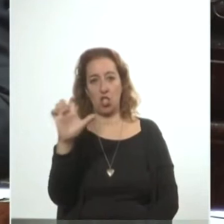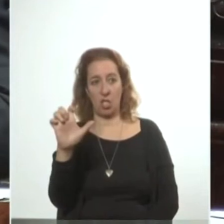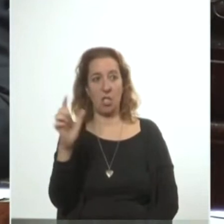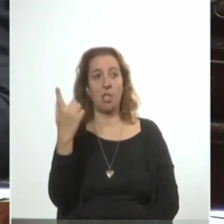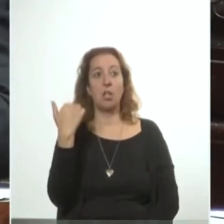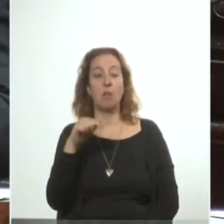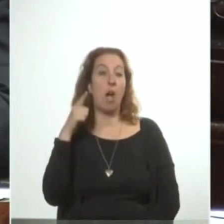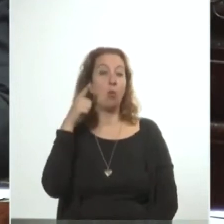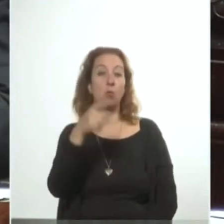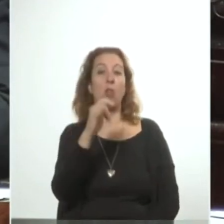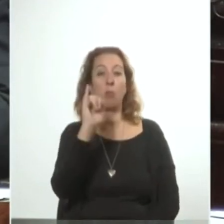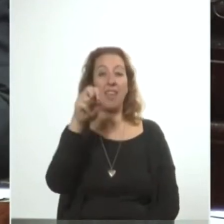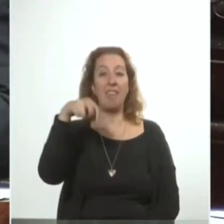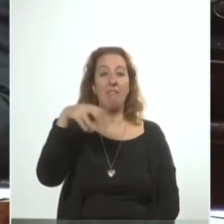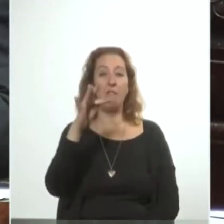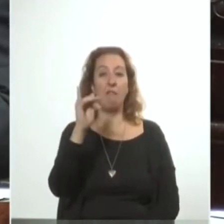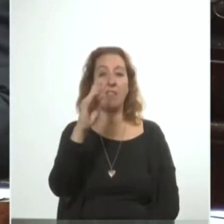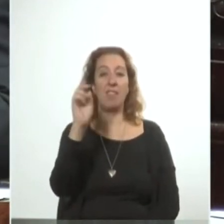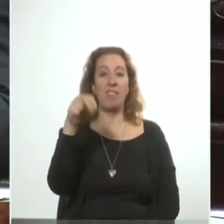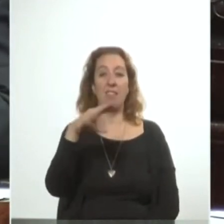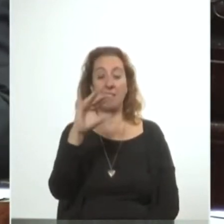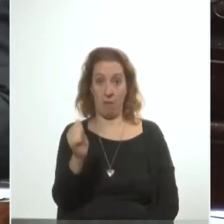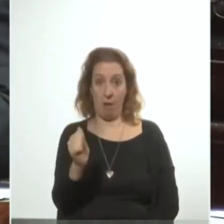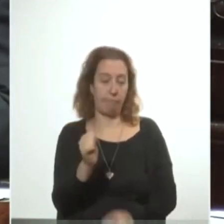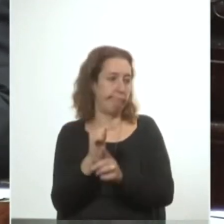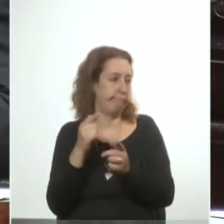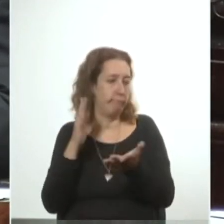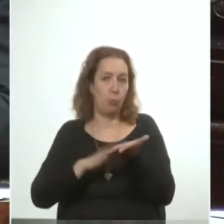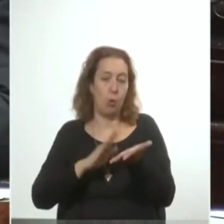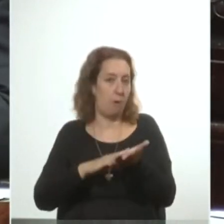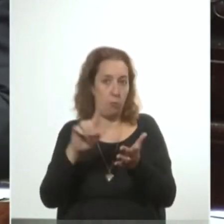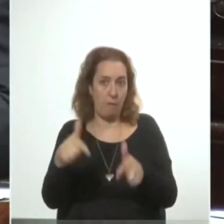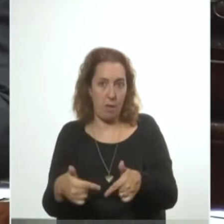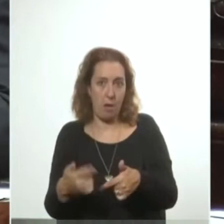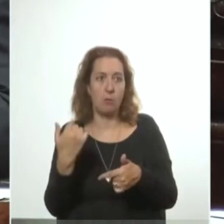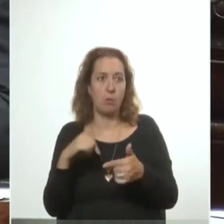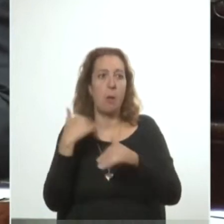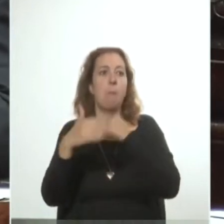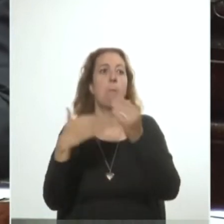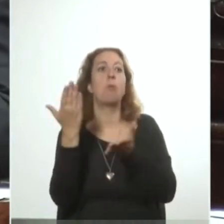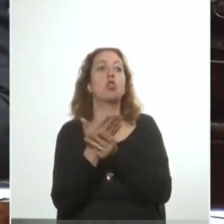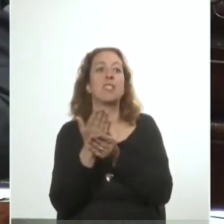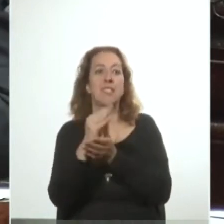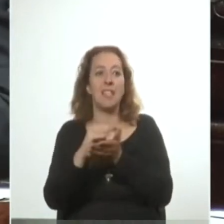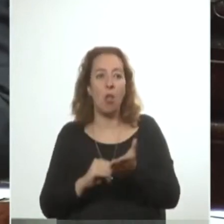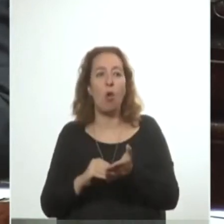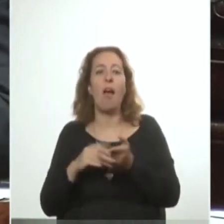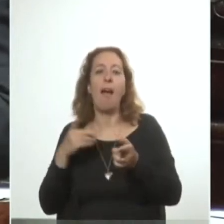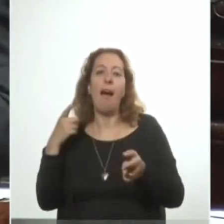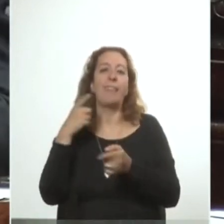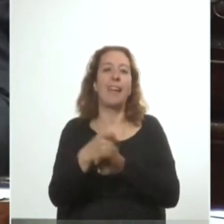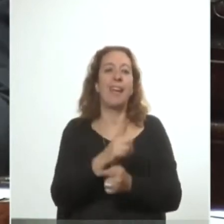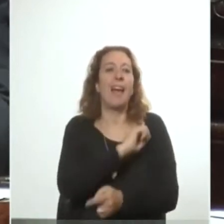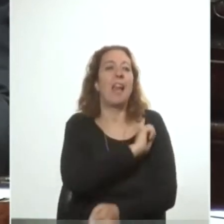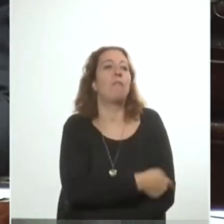infidencia. Como no hubo ninguna prueba para juzgarlo fue procesado por ataque a la fuerza moral de las Fuerzas Armadas.